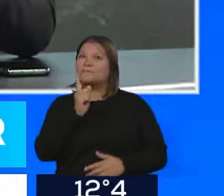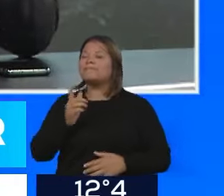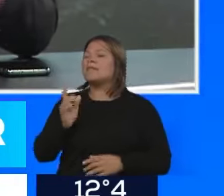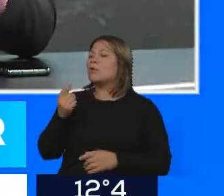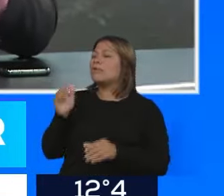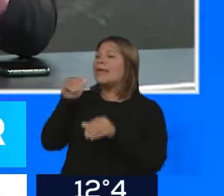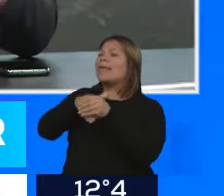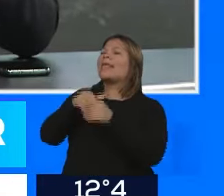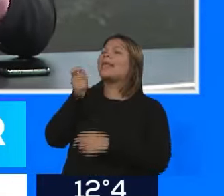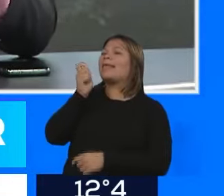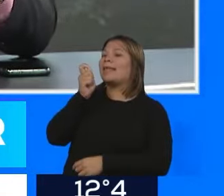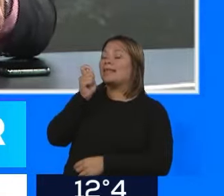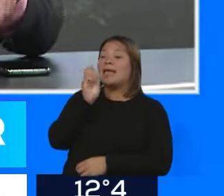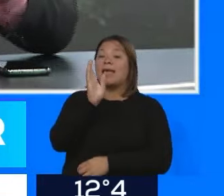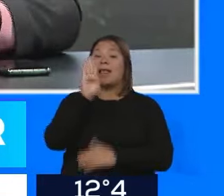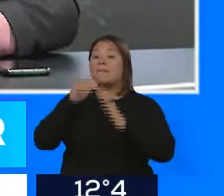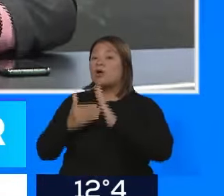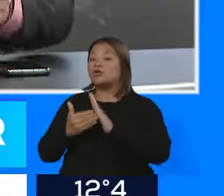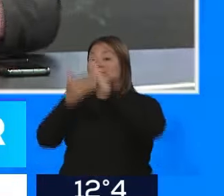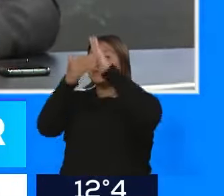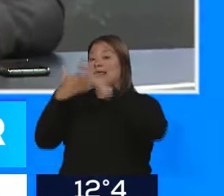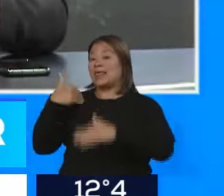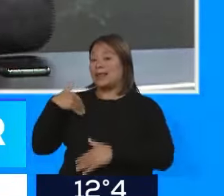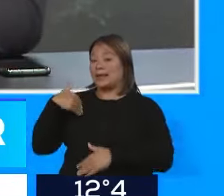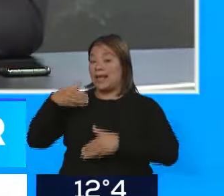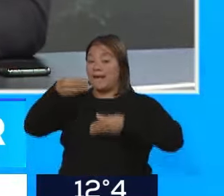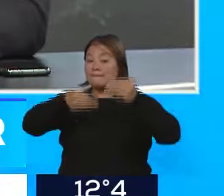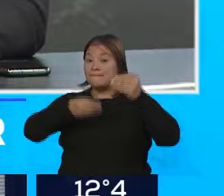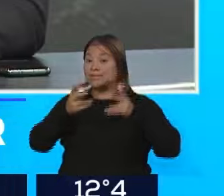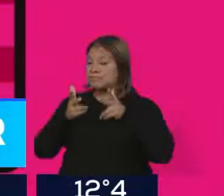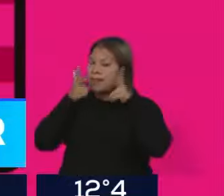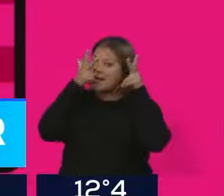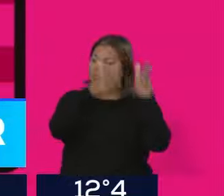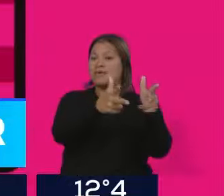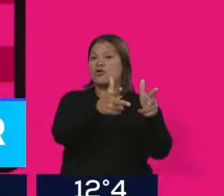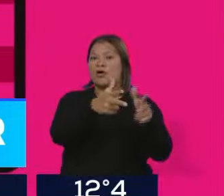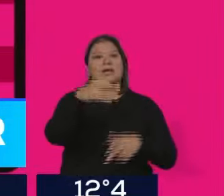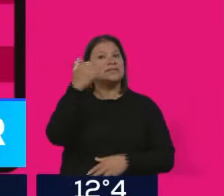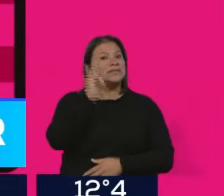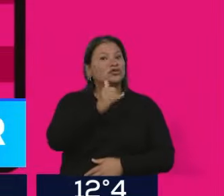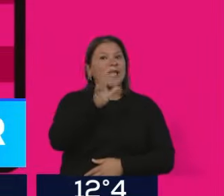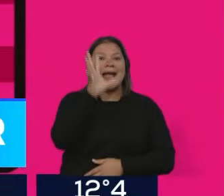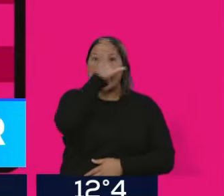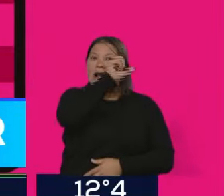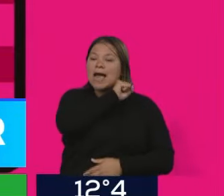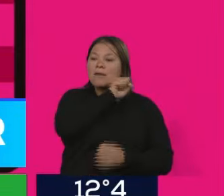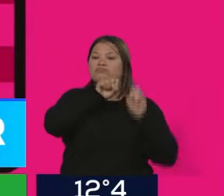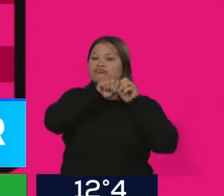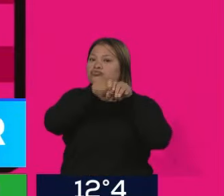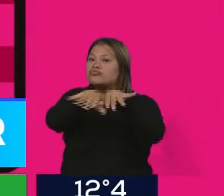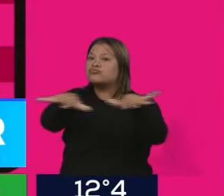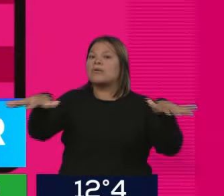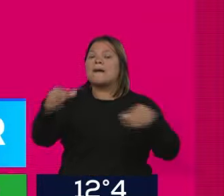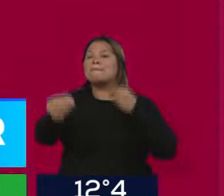Intervino el Banco Central de la República Argentina y le dijo a esta empresa, a esta plataforma tan grande, que tiene que ceder las claves para que finalmente